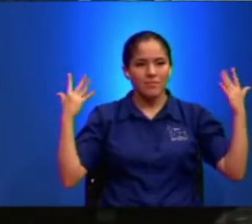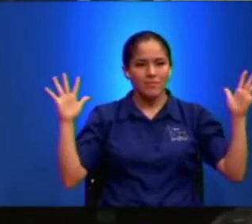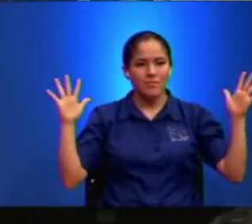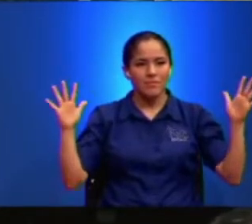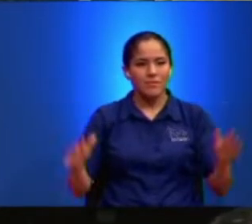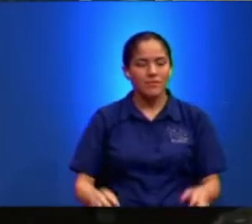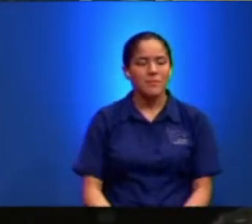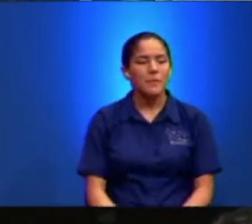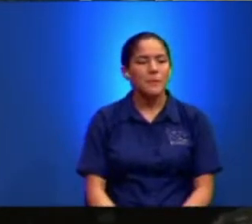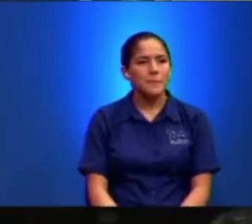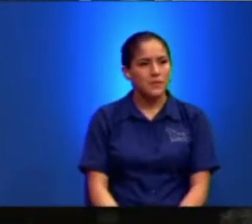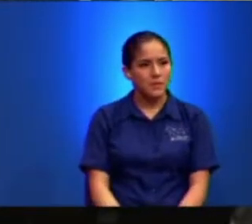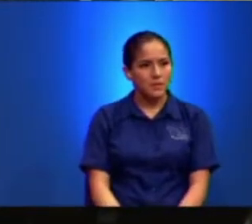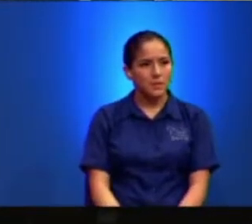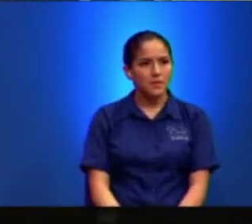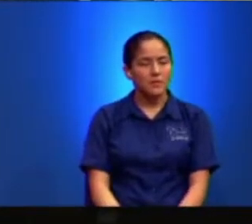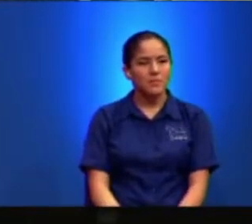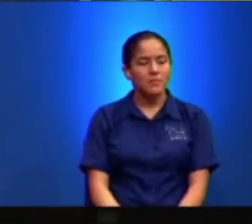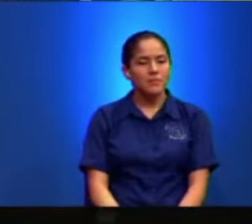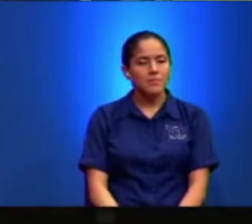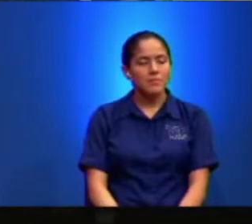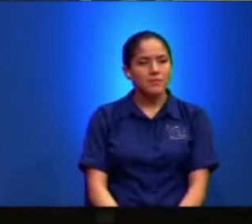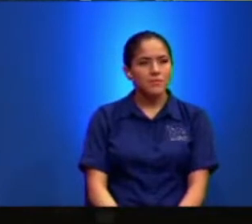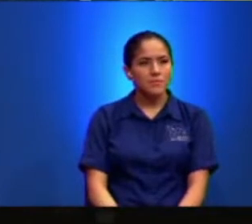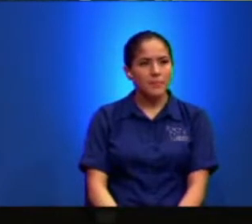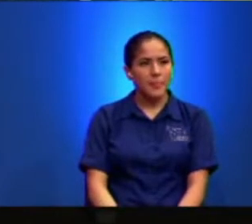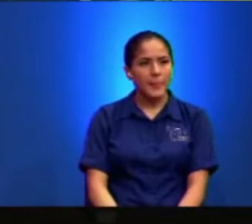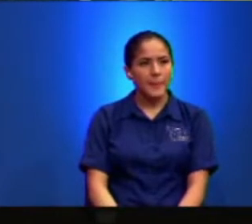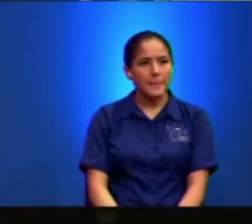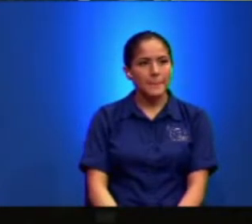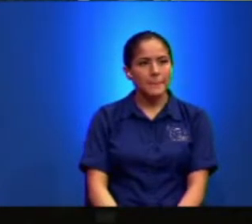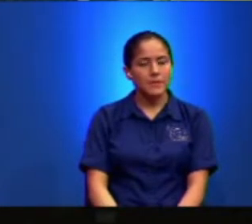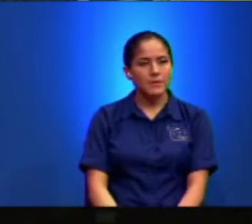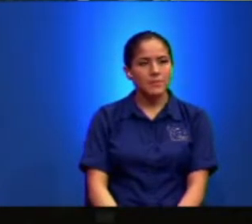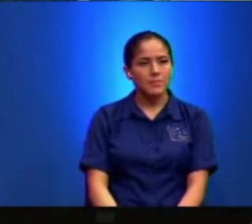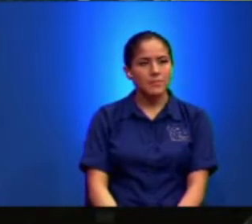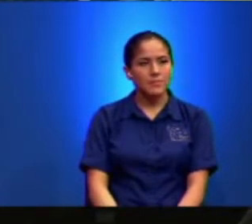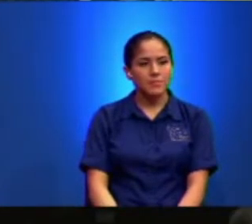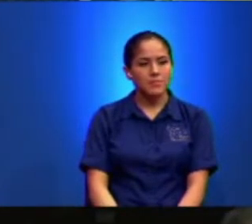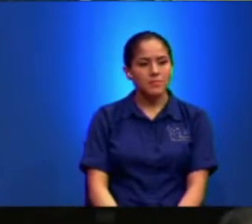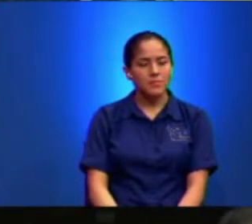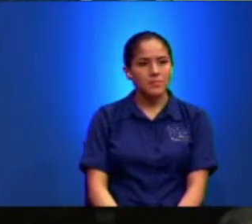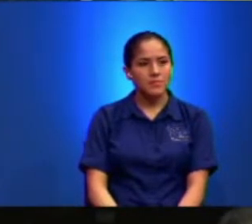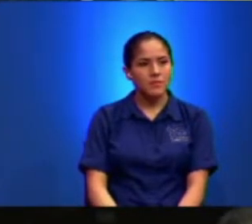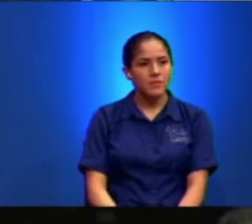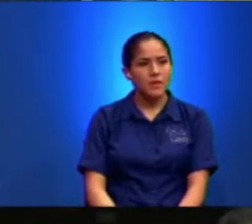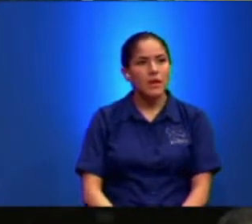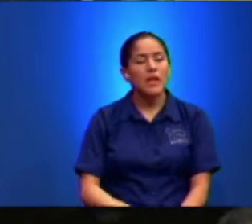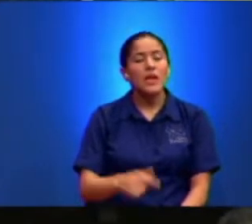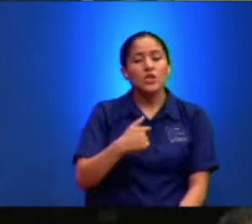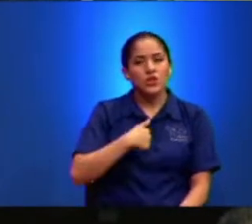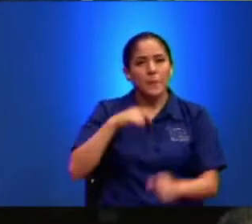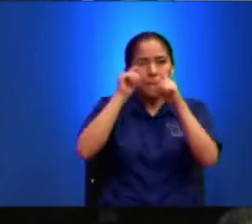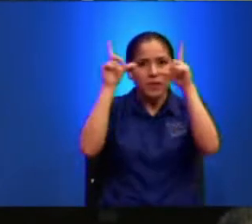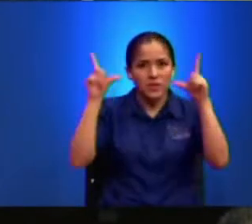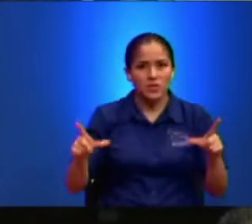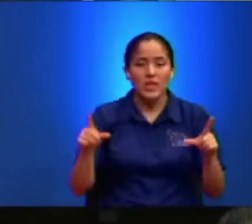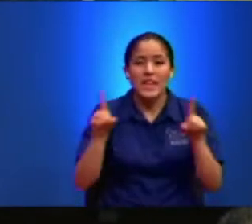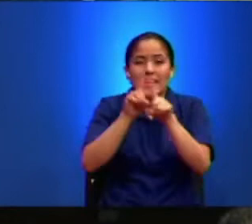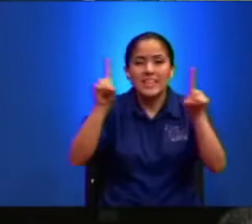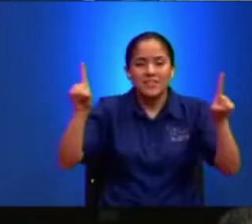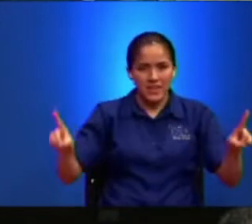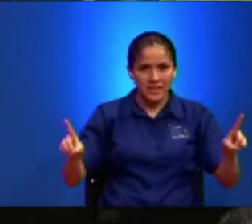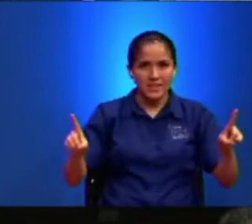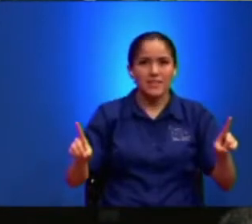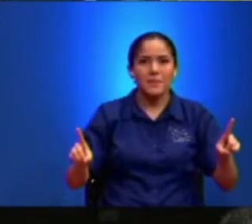A mí Me Impresiona Mucho Una Es La Perspectiva De Marcos Otra La De Lucas Y Otra La De Mateo Juan No